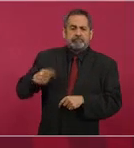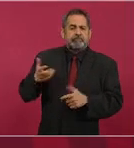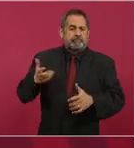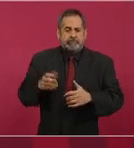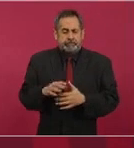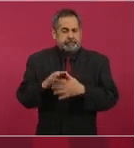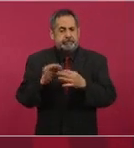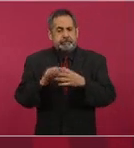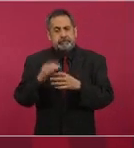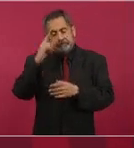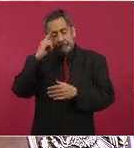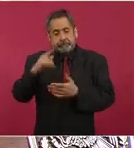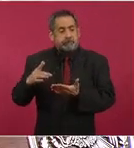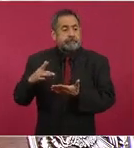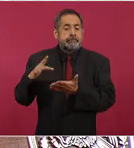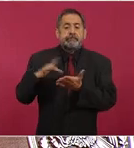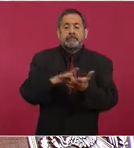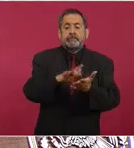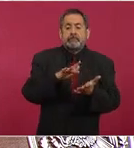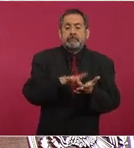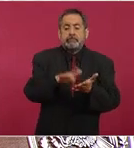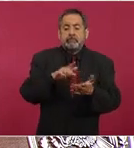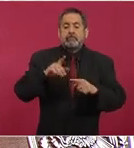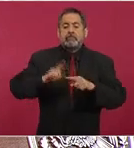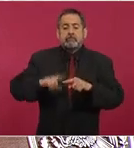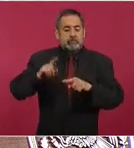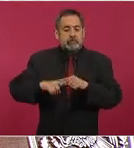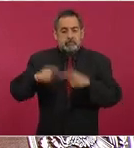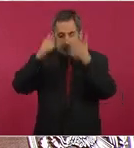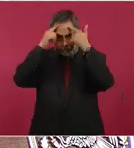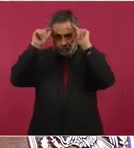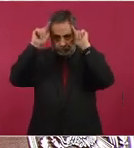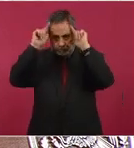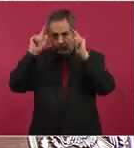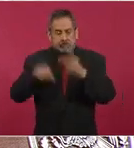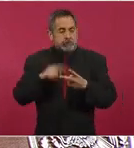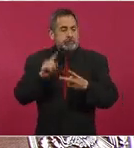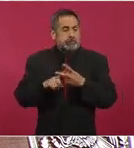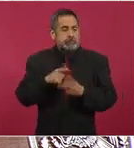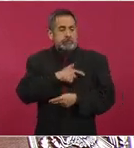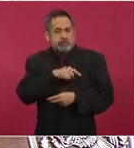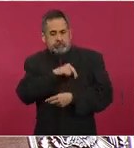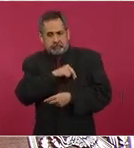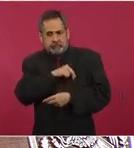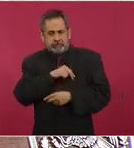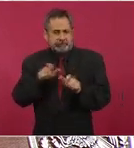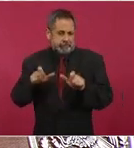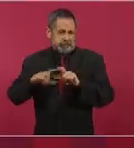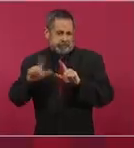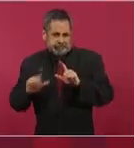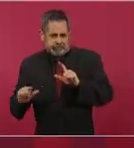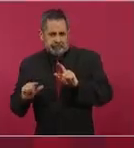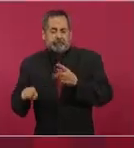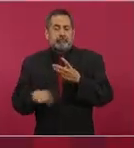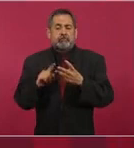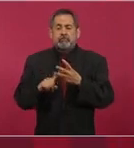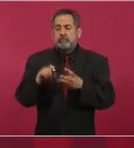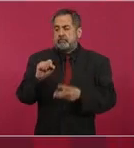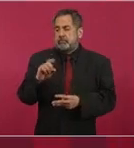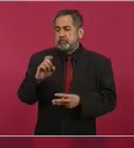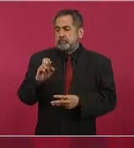con el apoyo de Marina y con el apoyo de la Guardia Nacional y de la Secretaría de la Defensa.